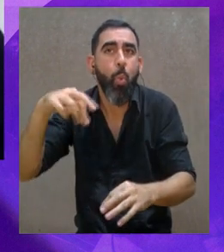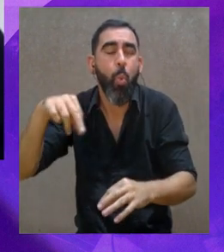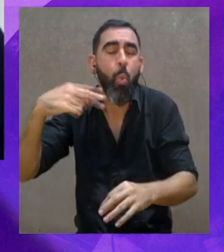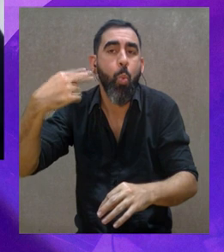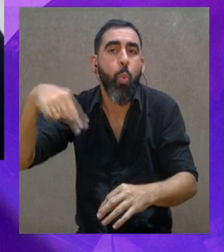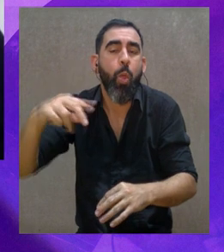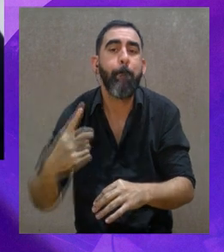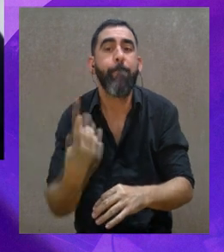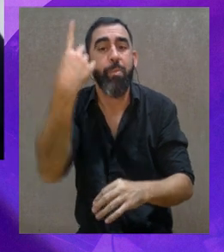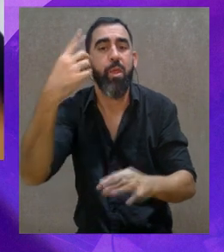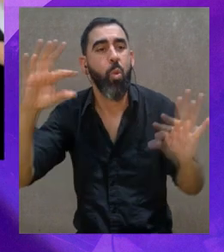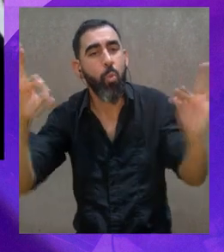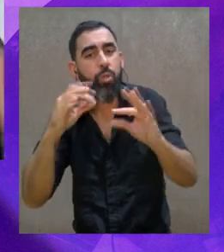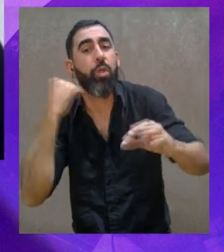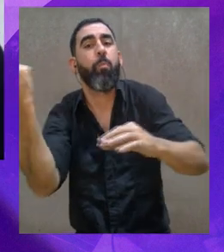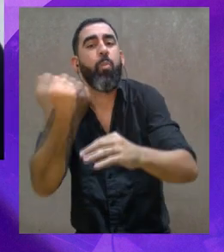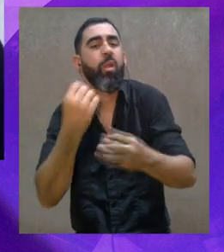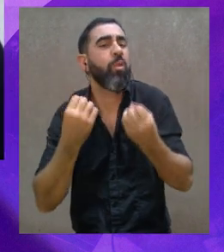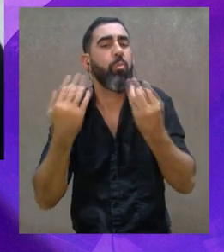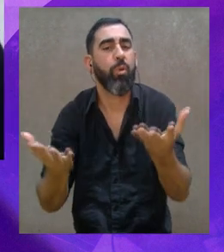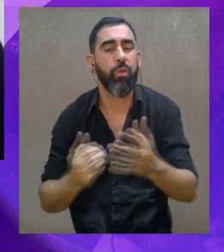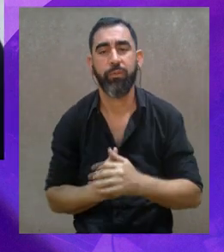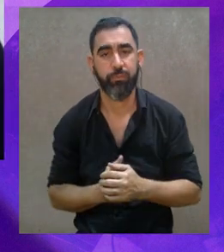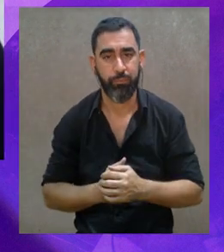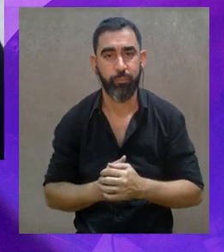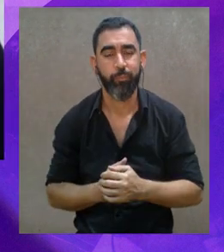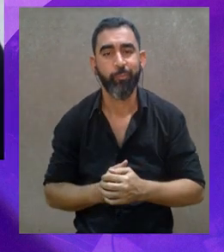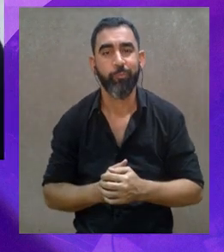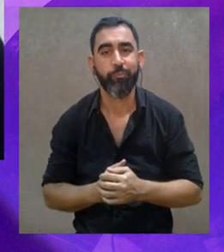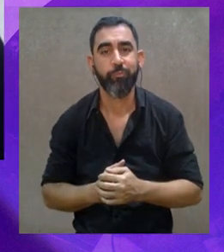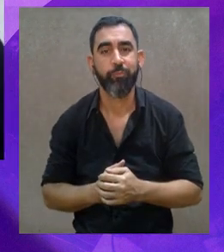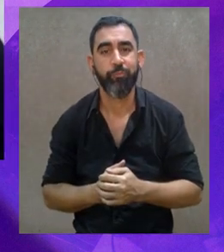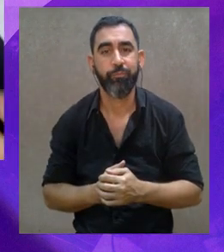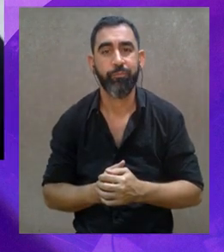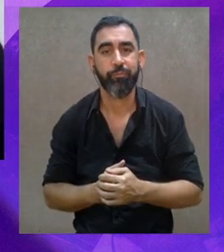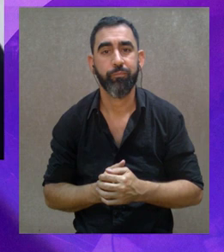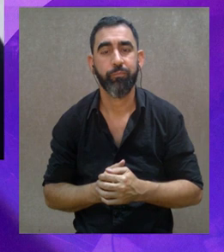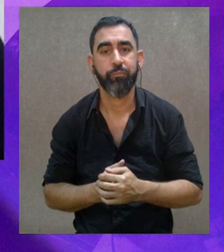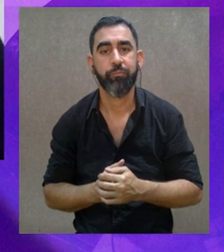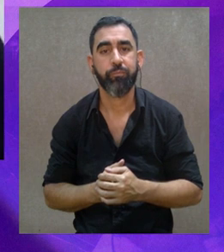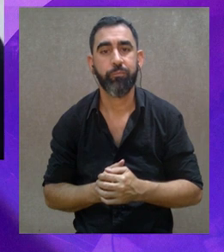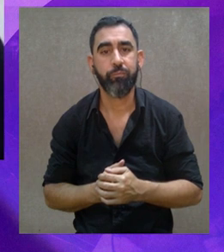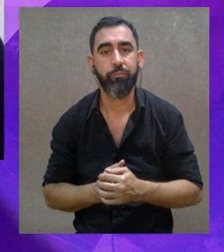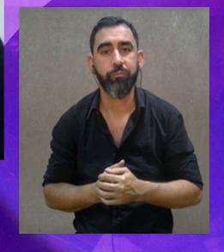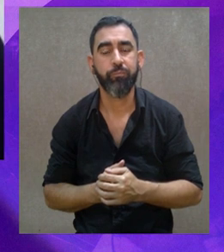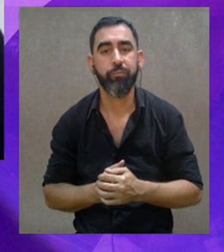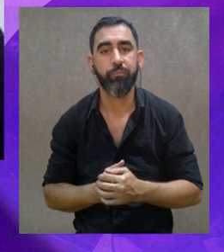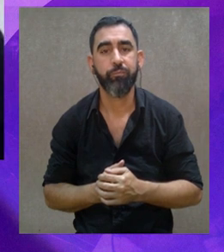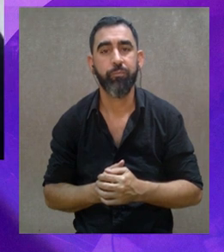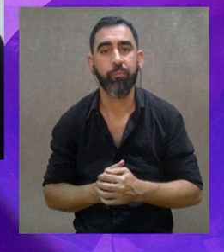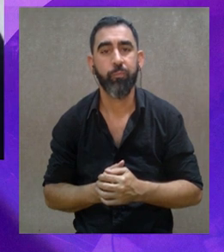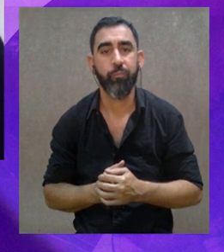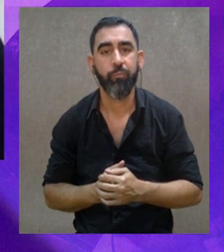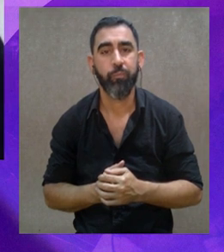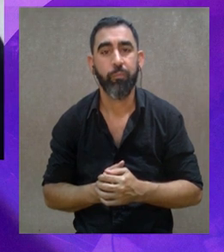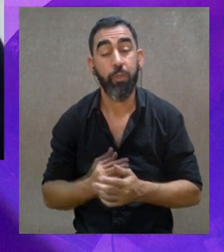en este momento donde el acceso a la información es tan vasto. Hablar de que desconocemos